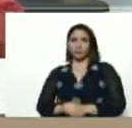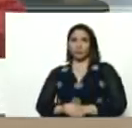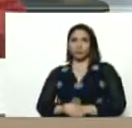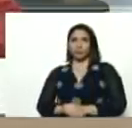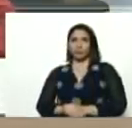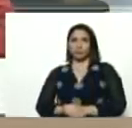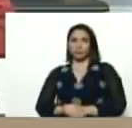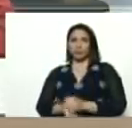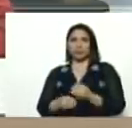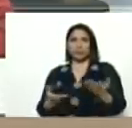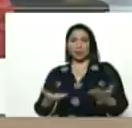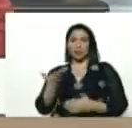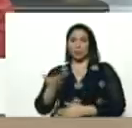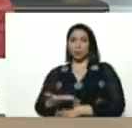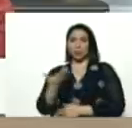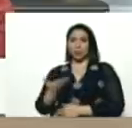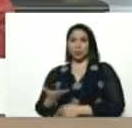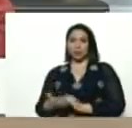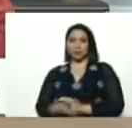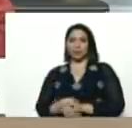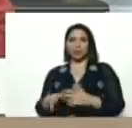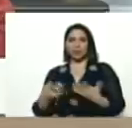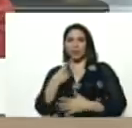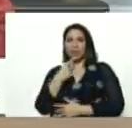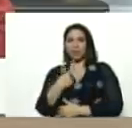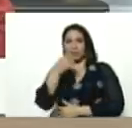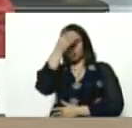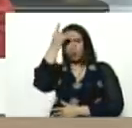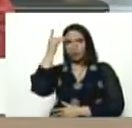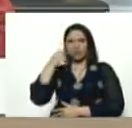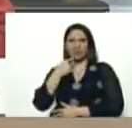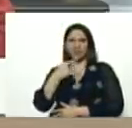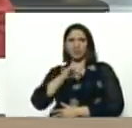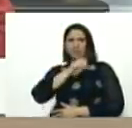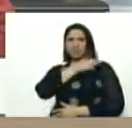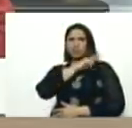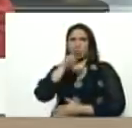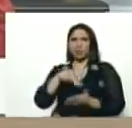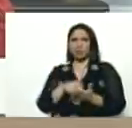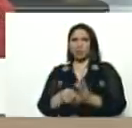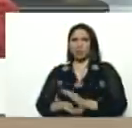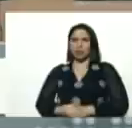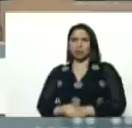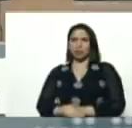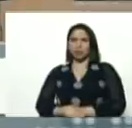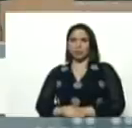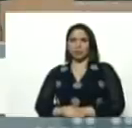eso es importante, que dice Diosdado, que dice la dirección nacional, adelante,